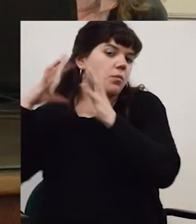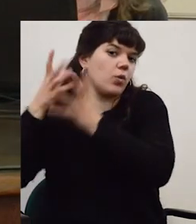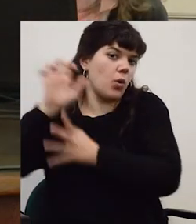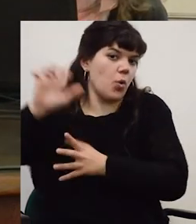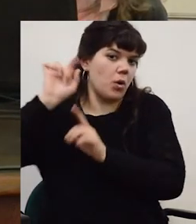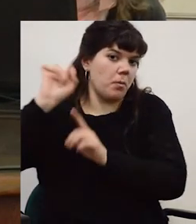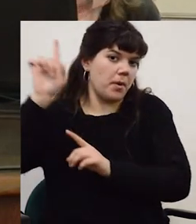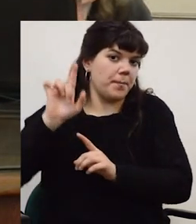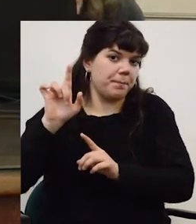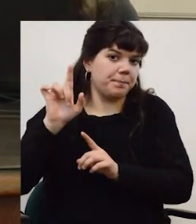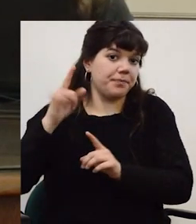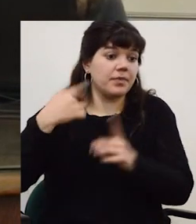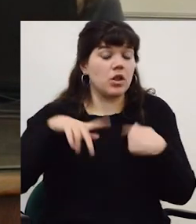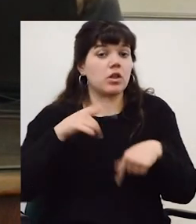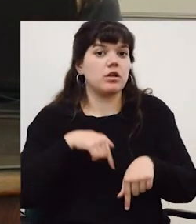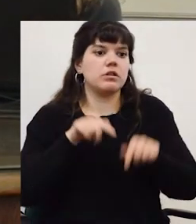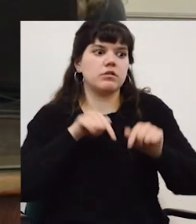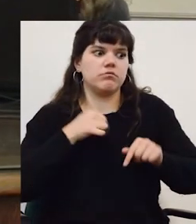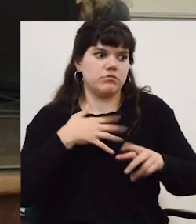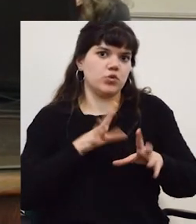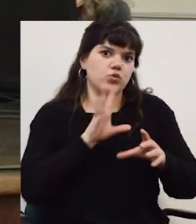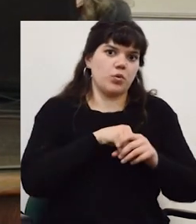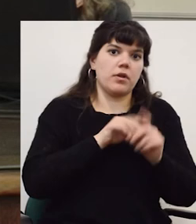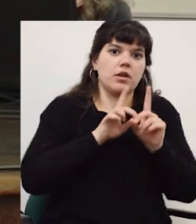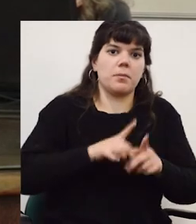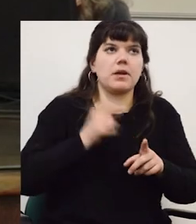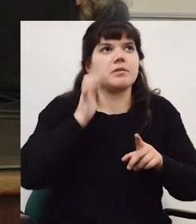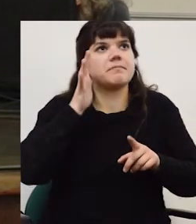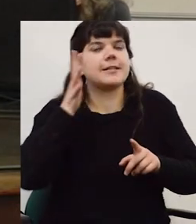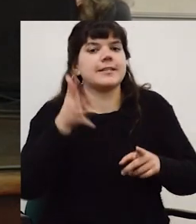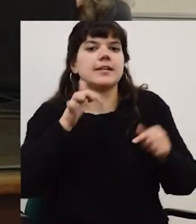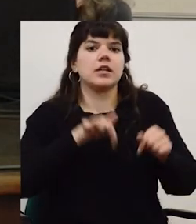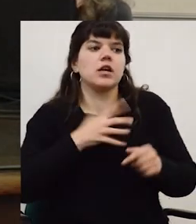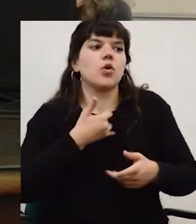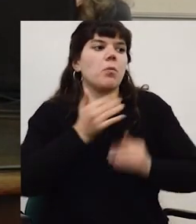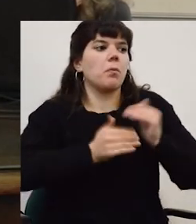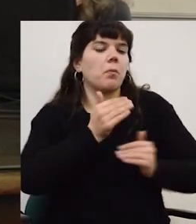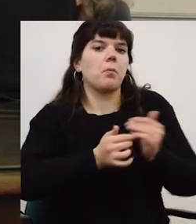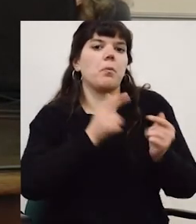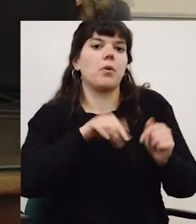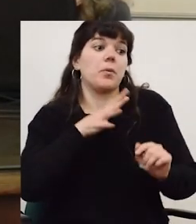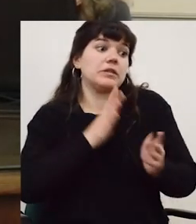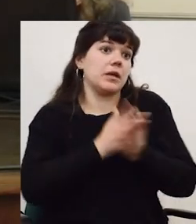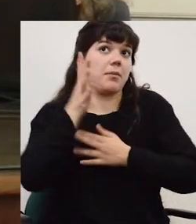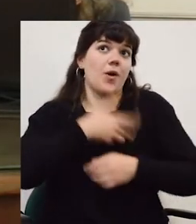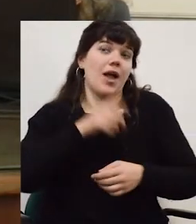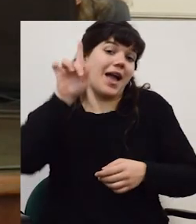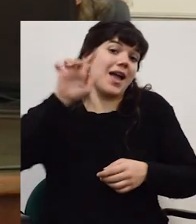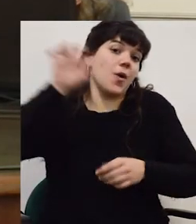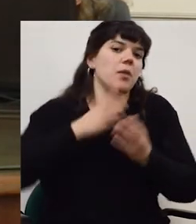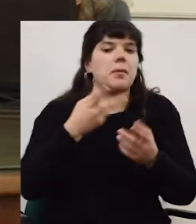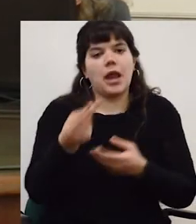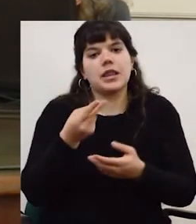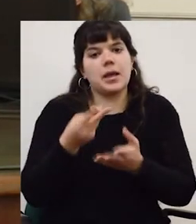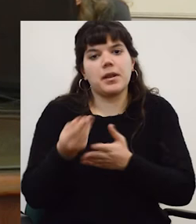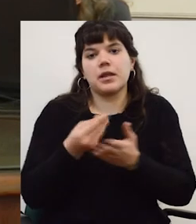puedan ofertar una universidad en Europa entonces si a eso nosotros agregamos que el imaginario que se